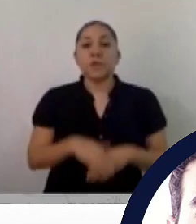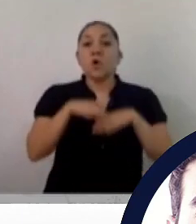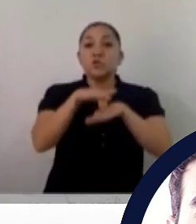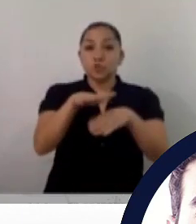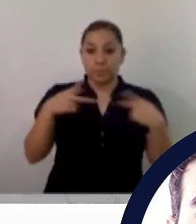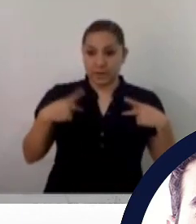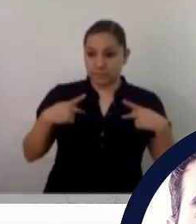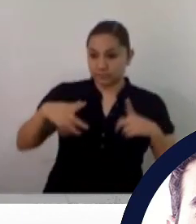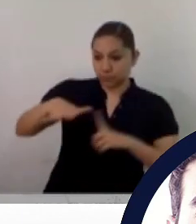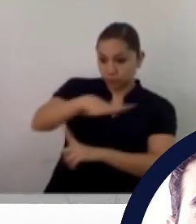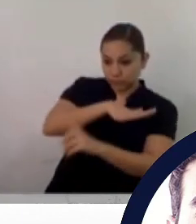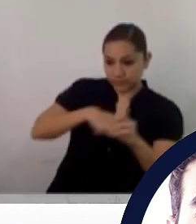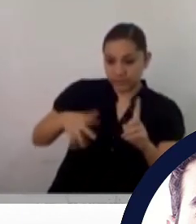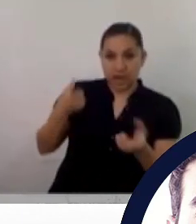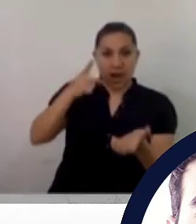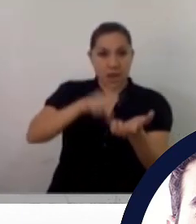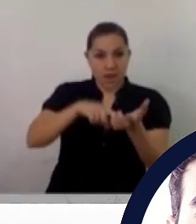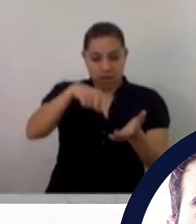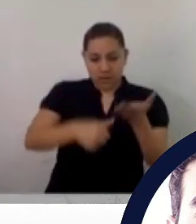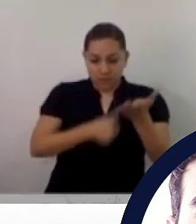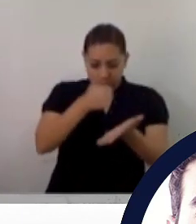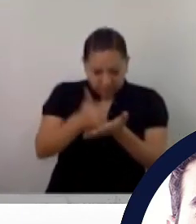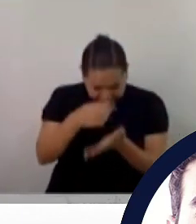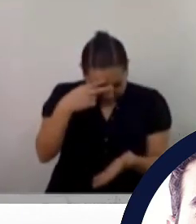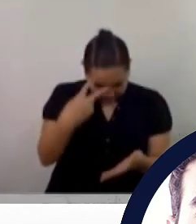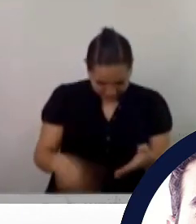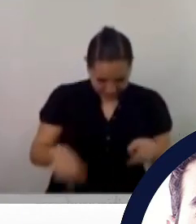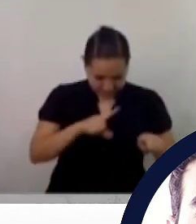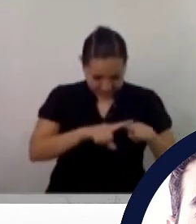tecnologías, científicos. O sea, ¿tienen buenos centros de estudios, tenemos?